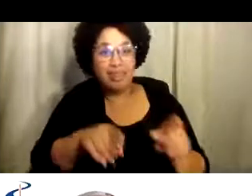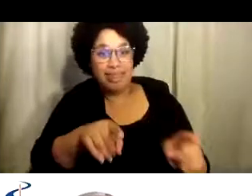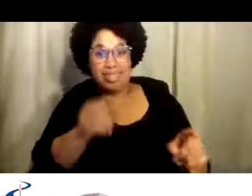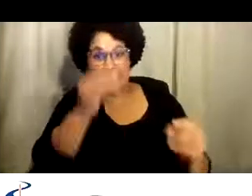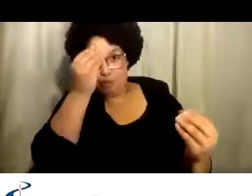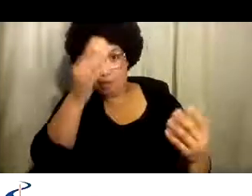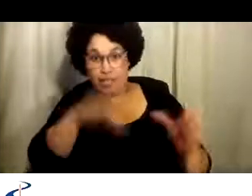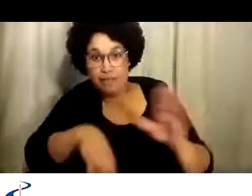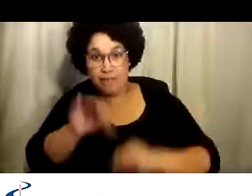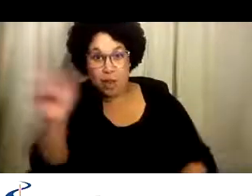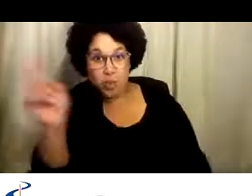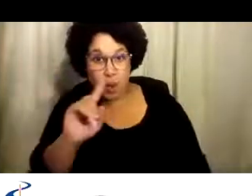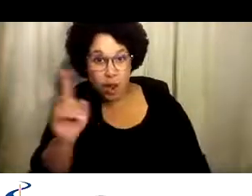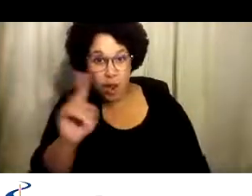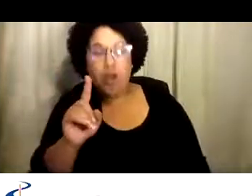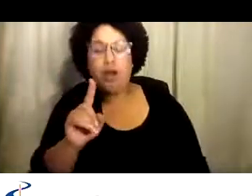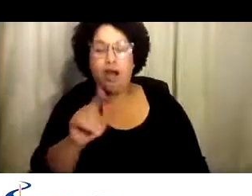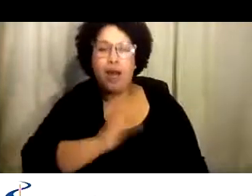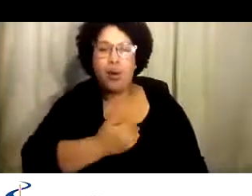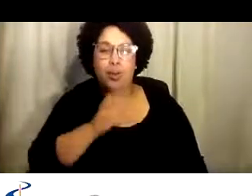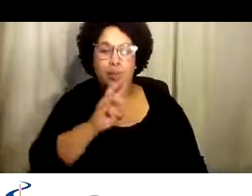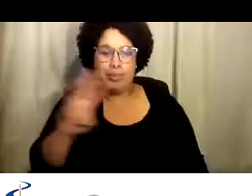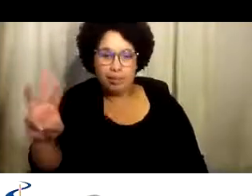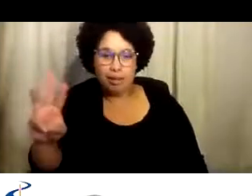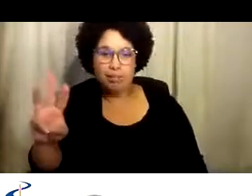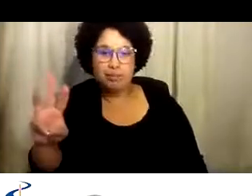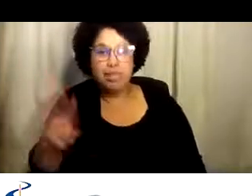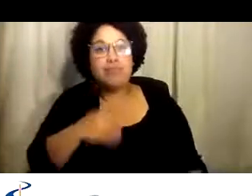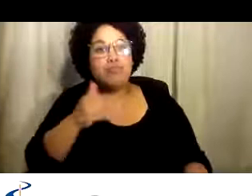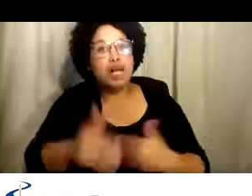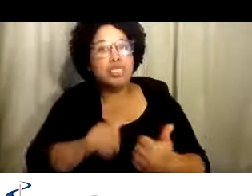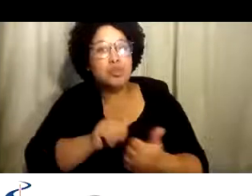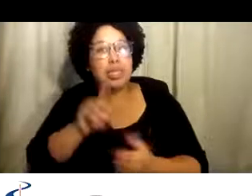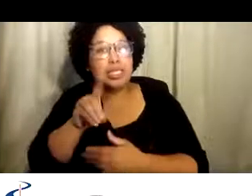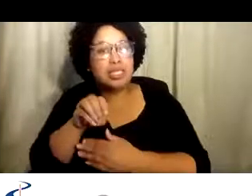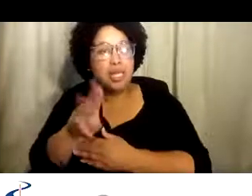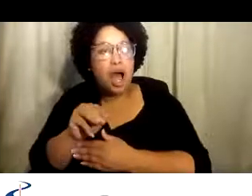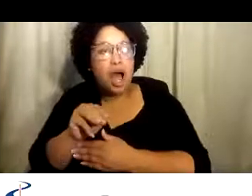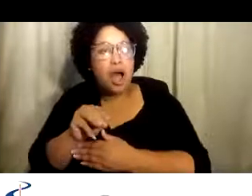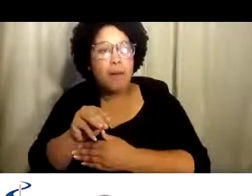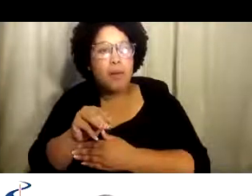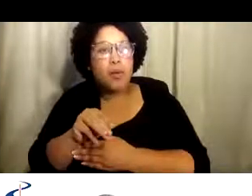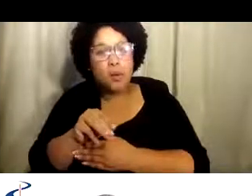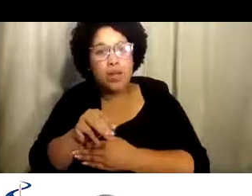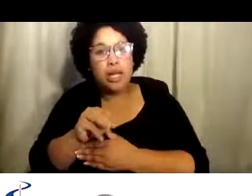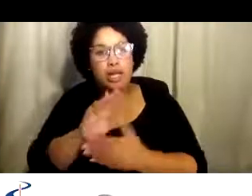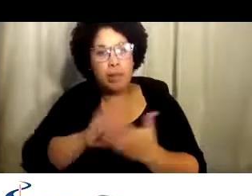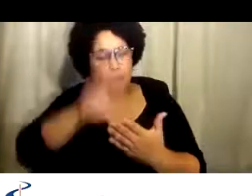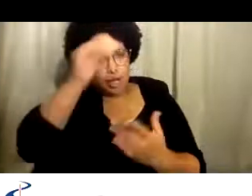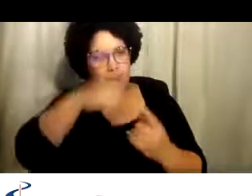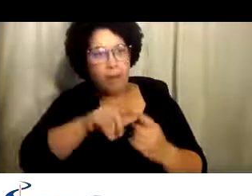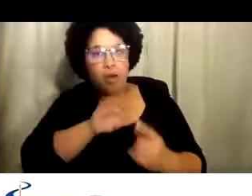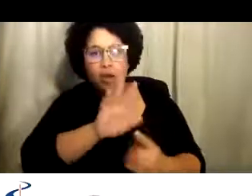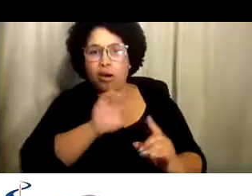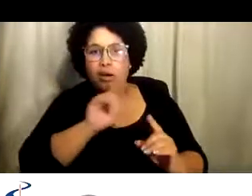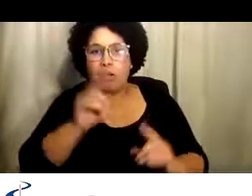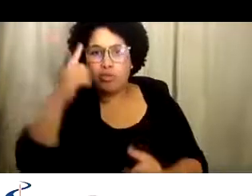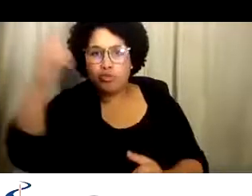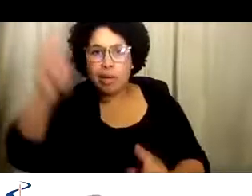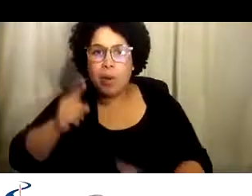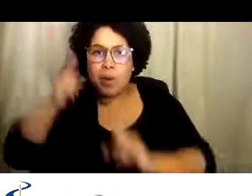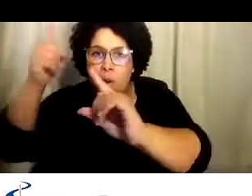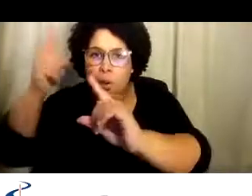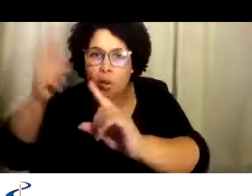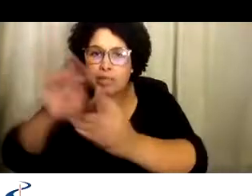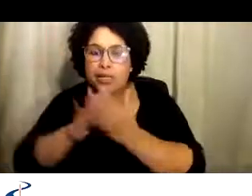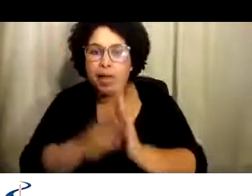y por medio de hacer ese proceso con Don, nosotros pudimos descubrir el sueño que ella, su sueño